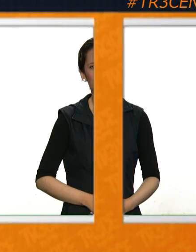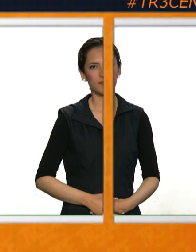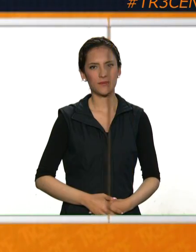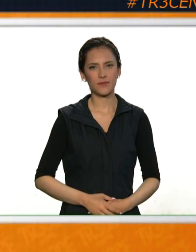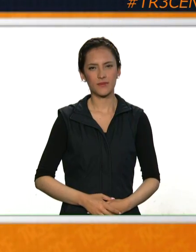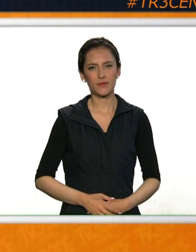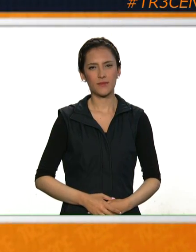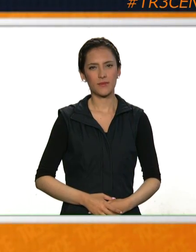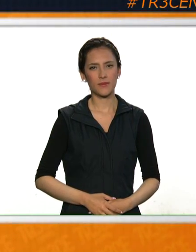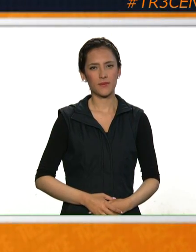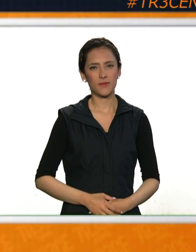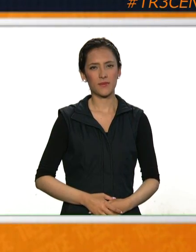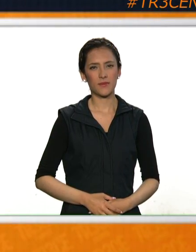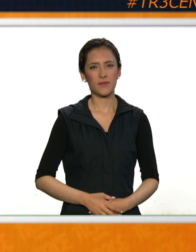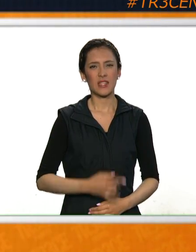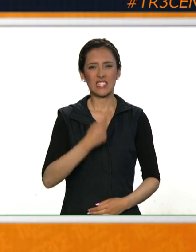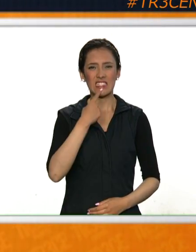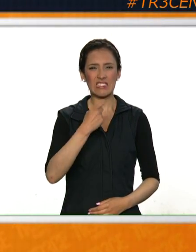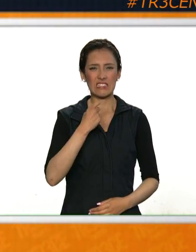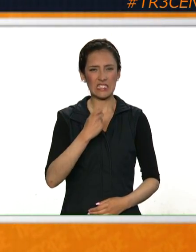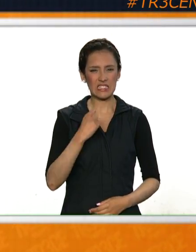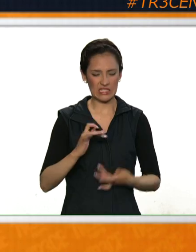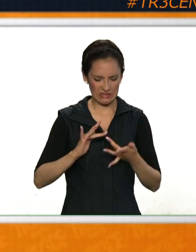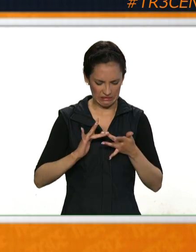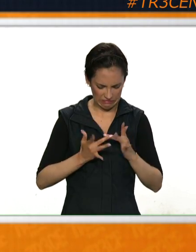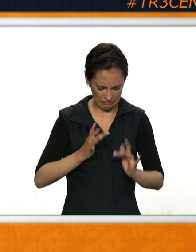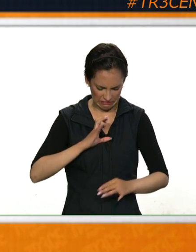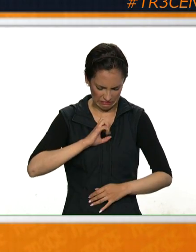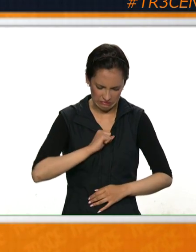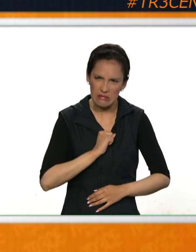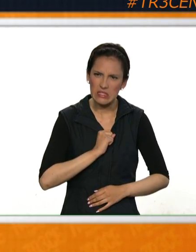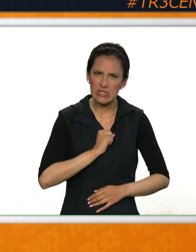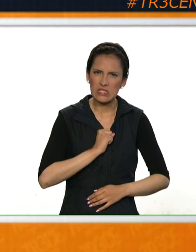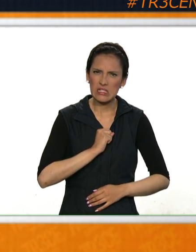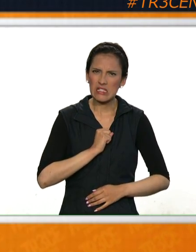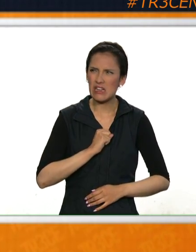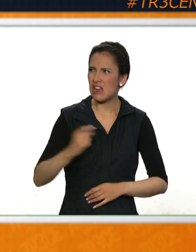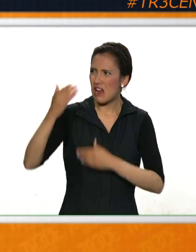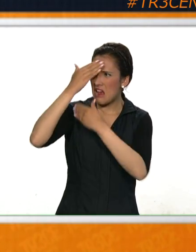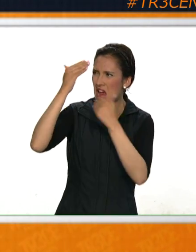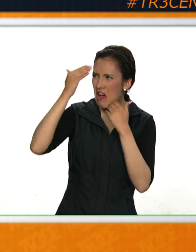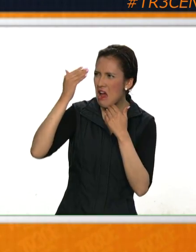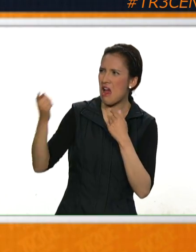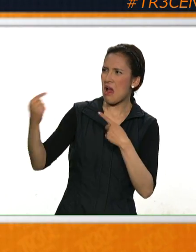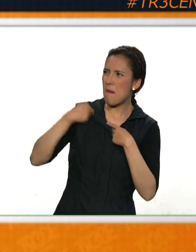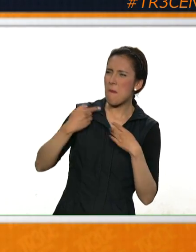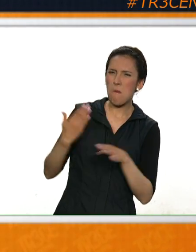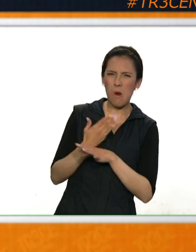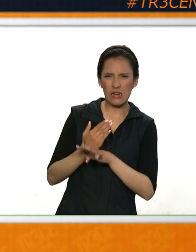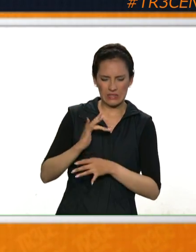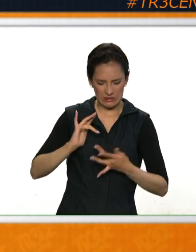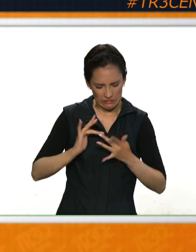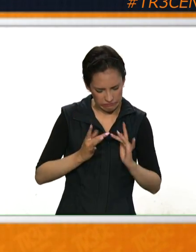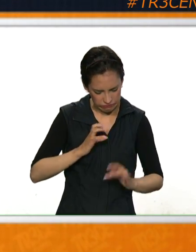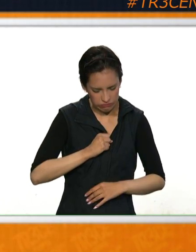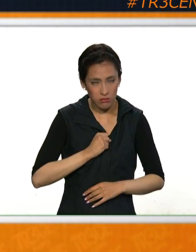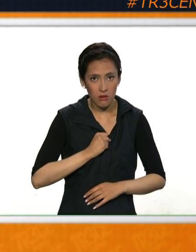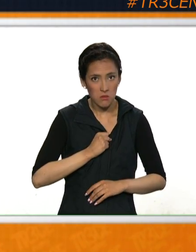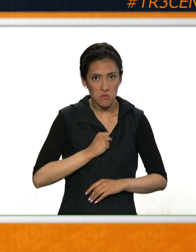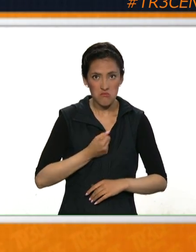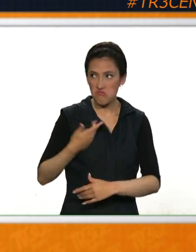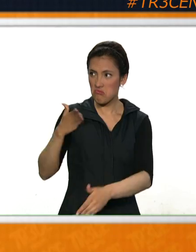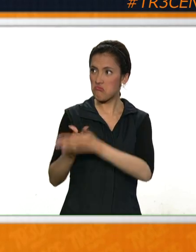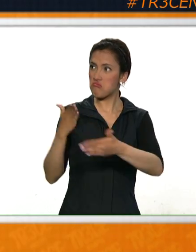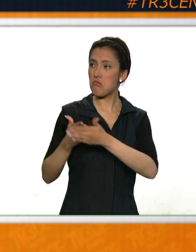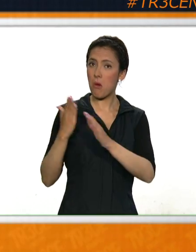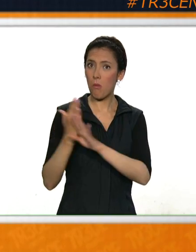Es muy difícil sanar las heridas y quienes han sido víctimas sí que lo saben, pero ¿cuál es la solución? ¿Seguir peleando